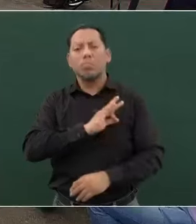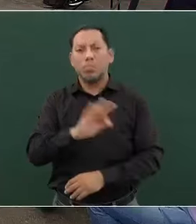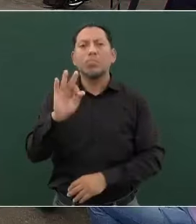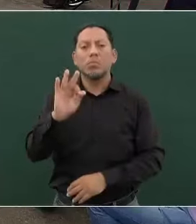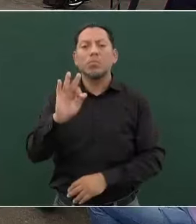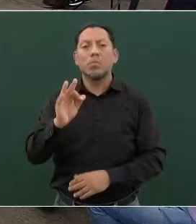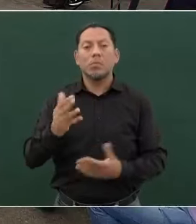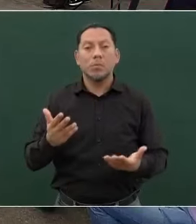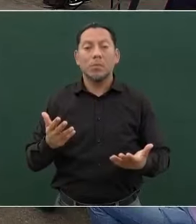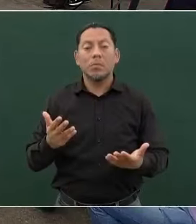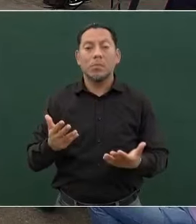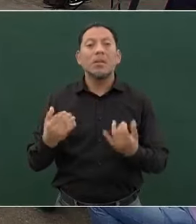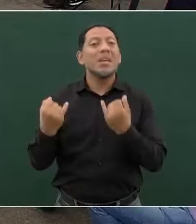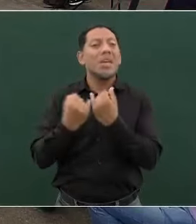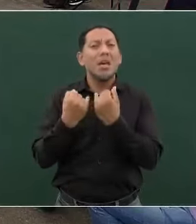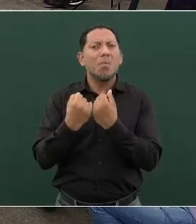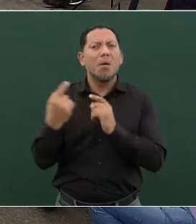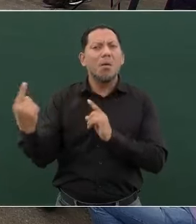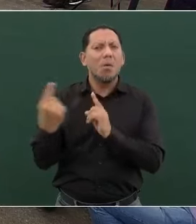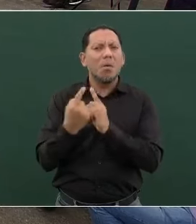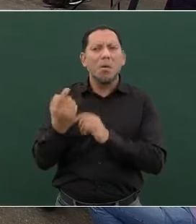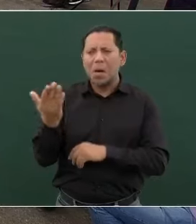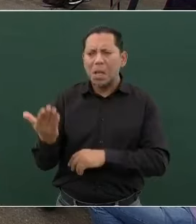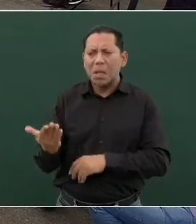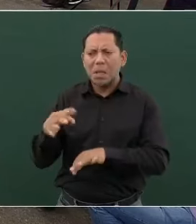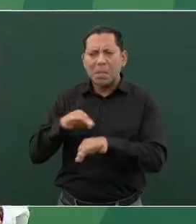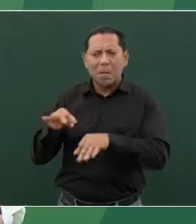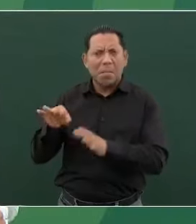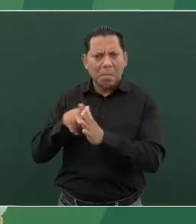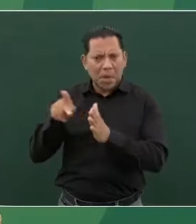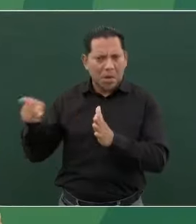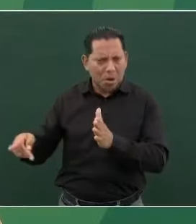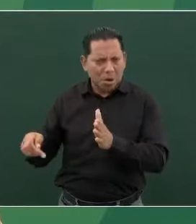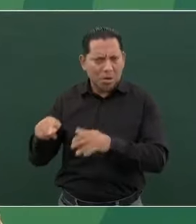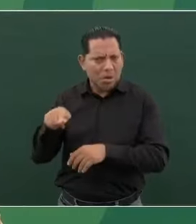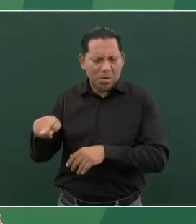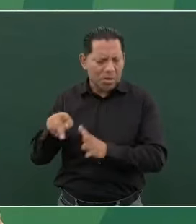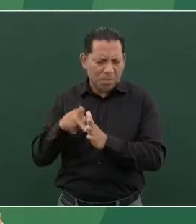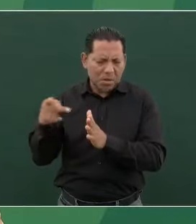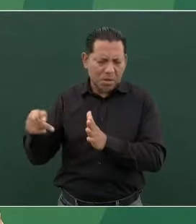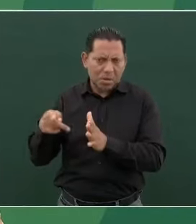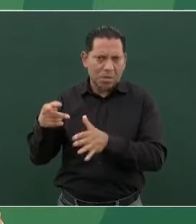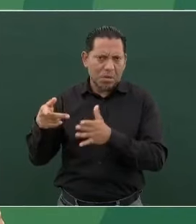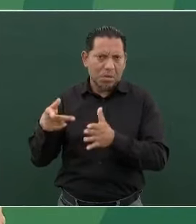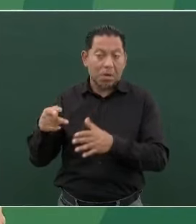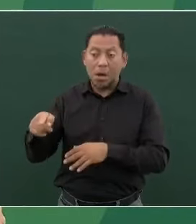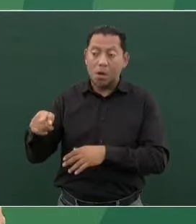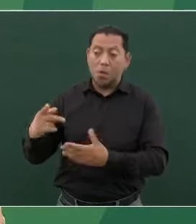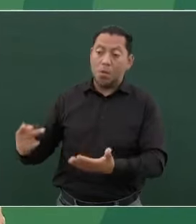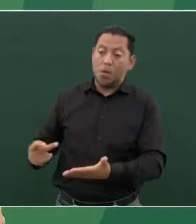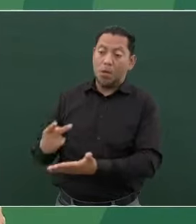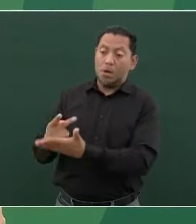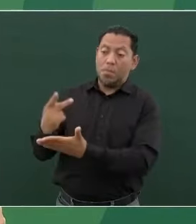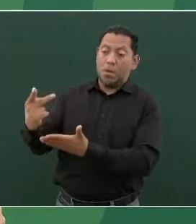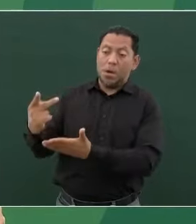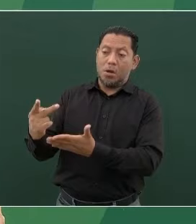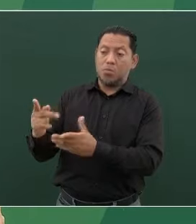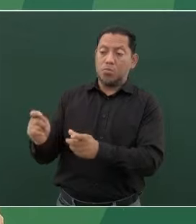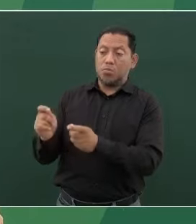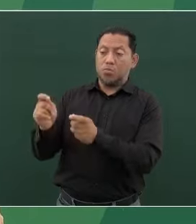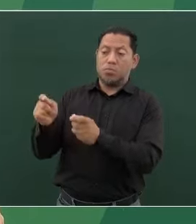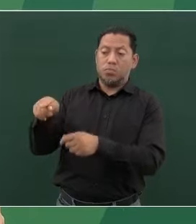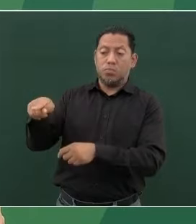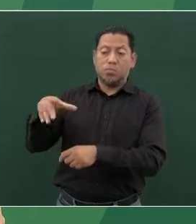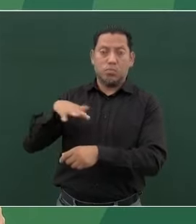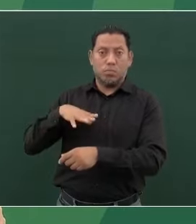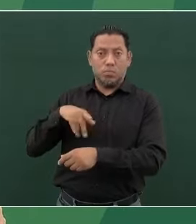Y vino también un periodista de estos premiados, como si se